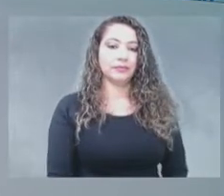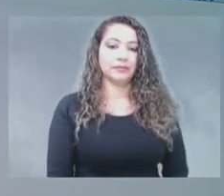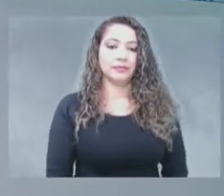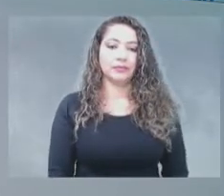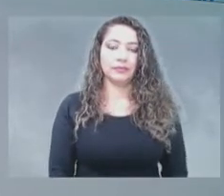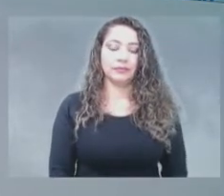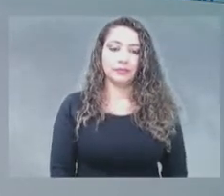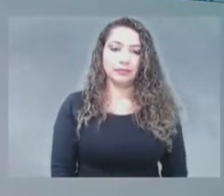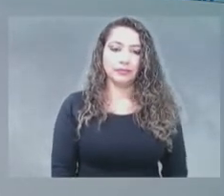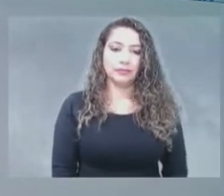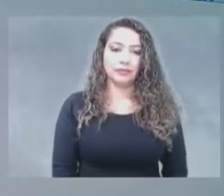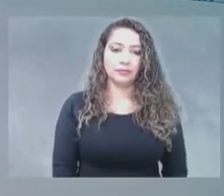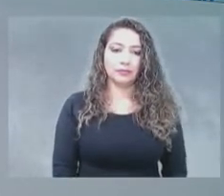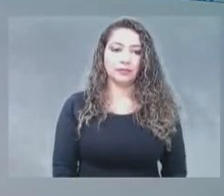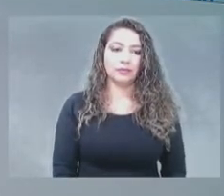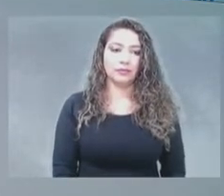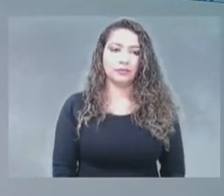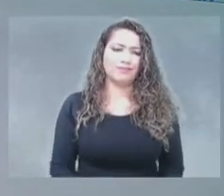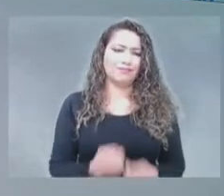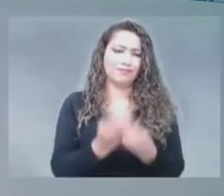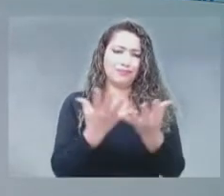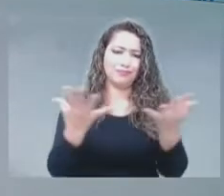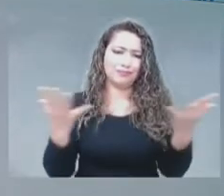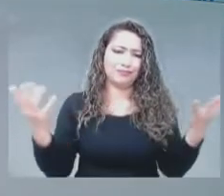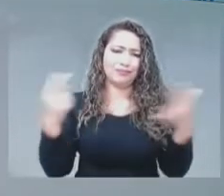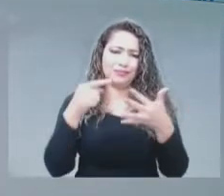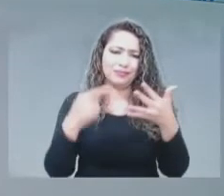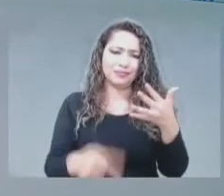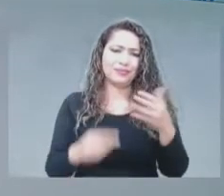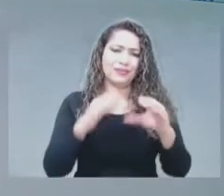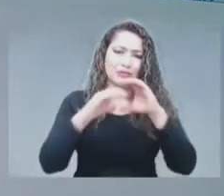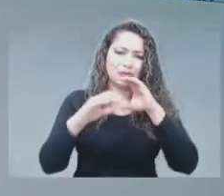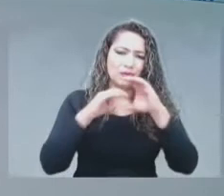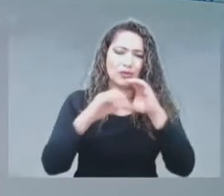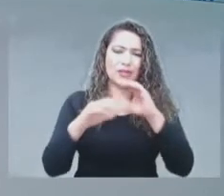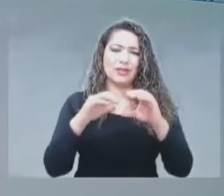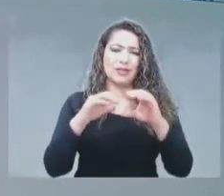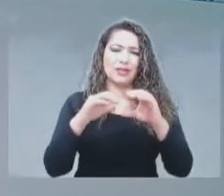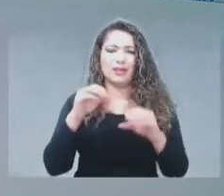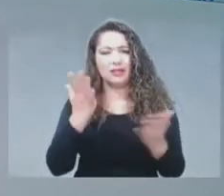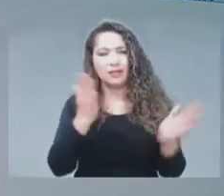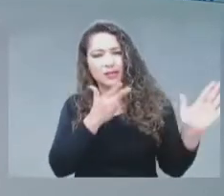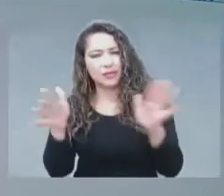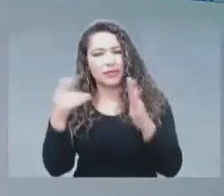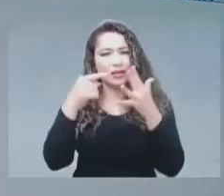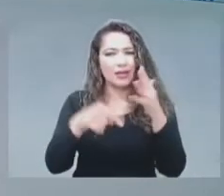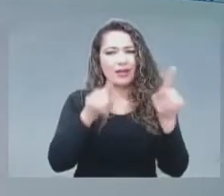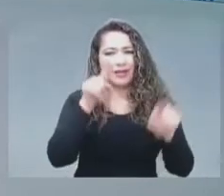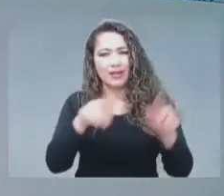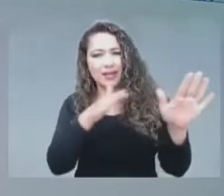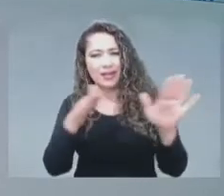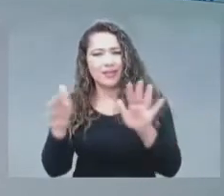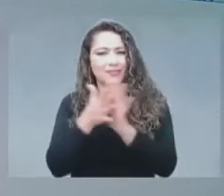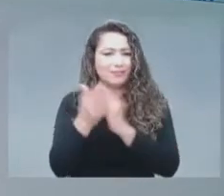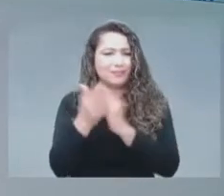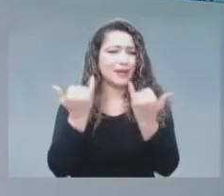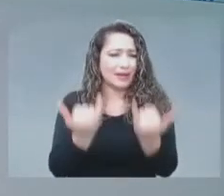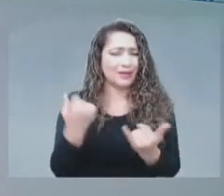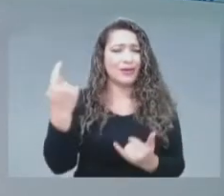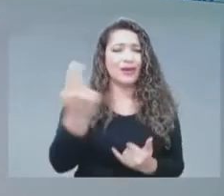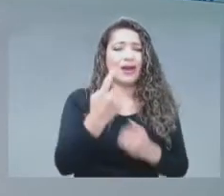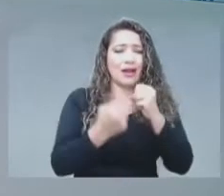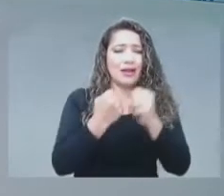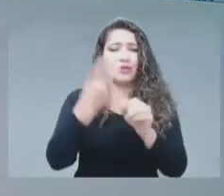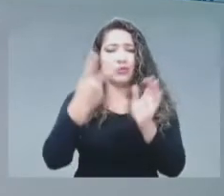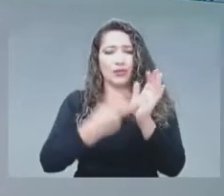para las comunicaciones móviles. Estamos hablando de que con estas proyecciones llegaríamos nosotros hasta el año 2029 con un poco más